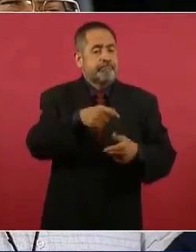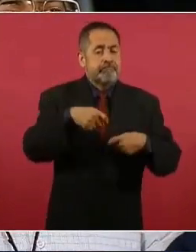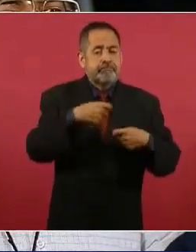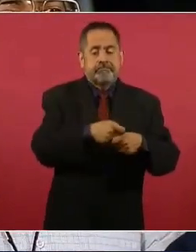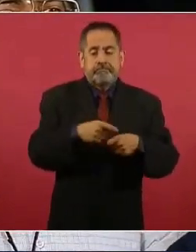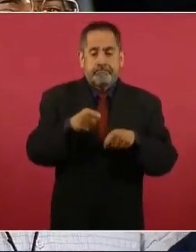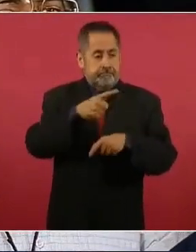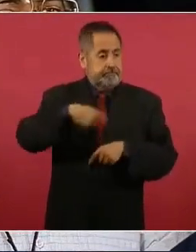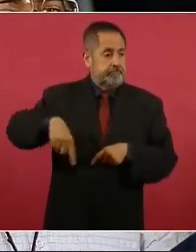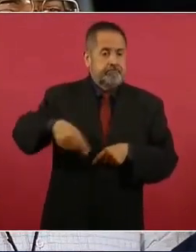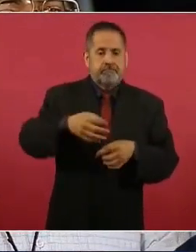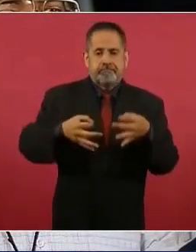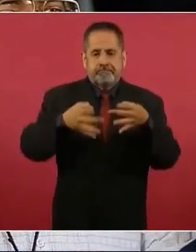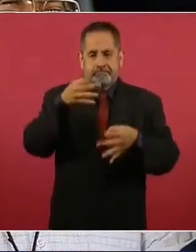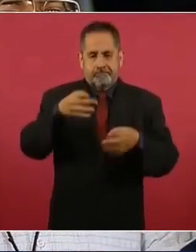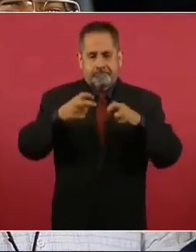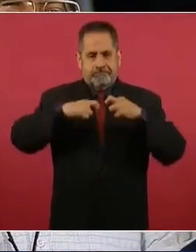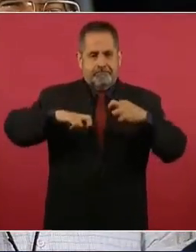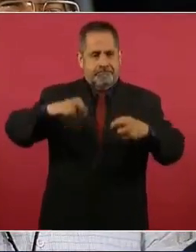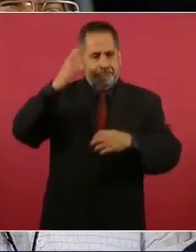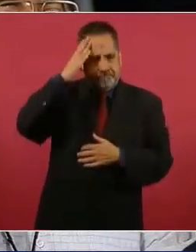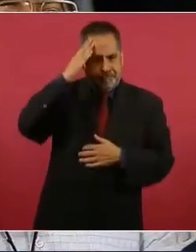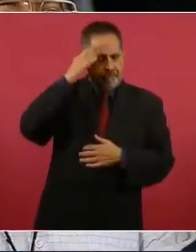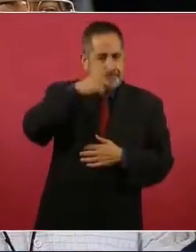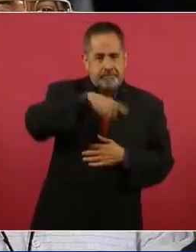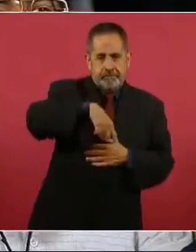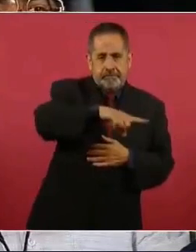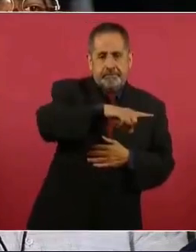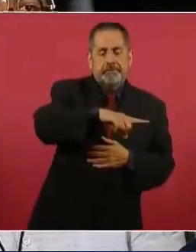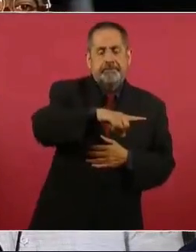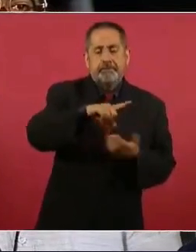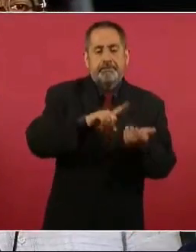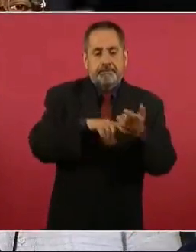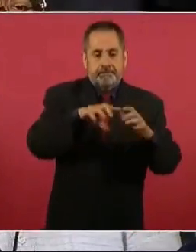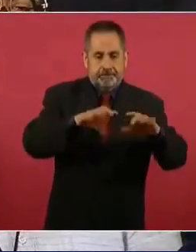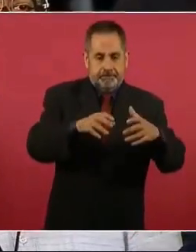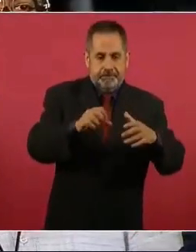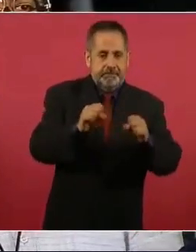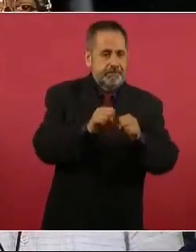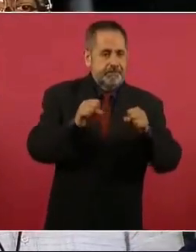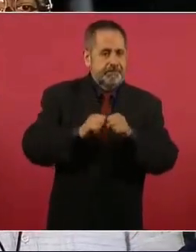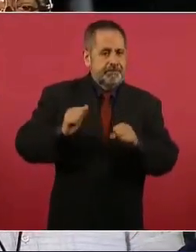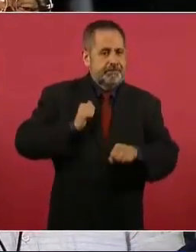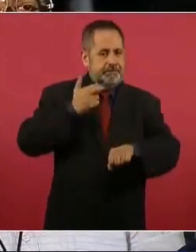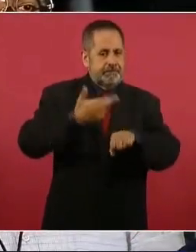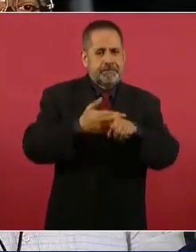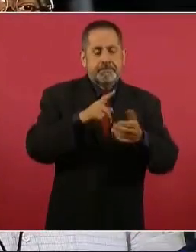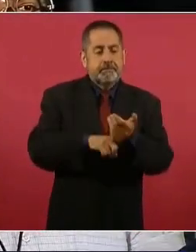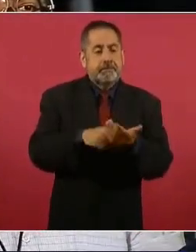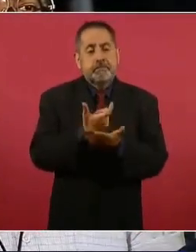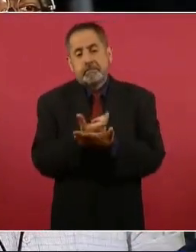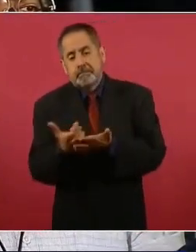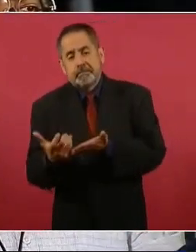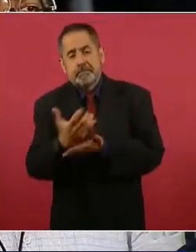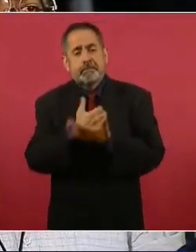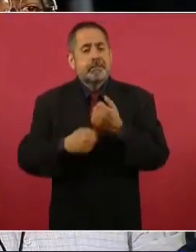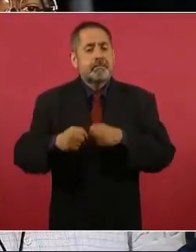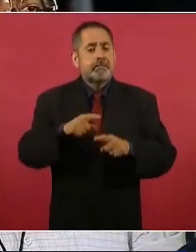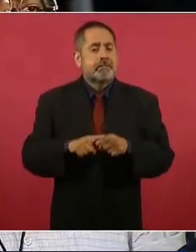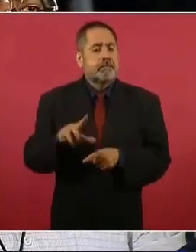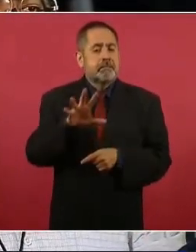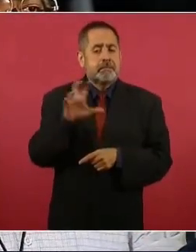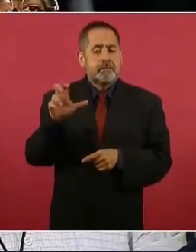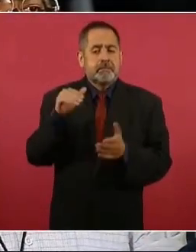magistrados de la Sala Superior se han asignado sueldos por arriba de los